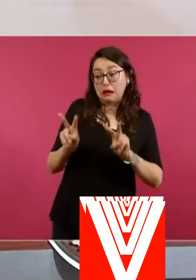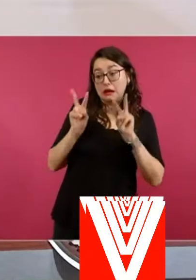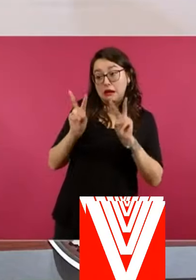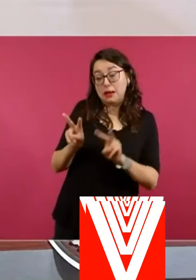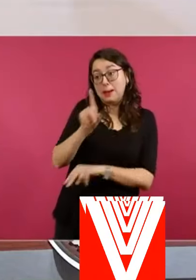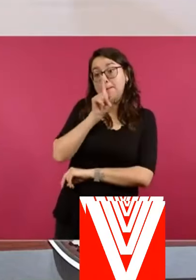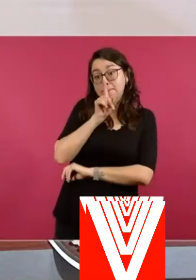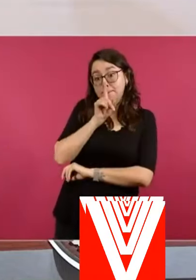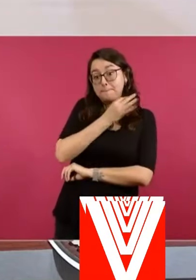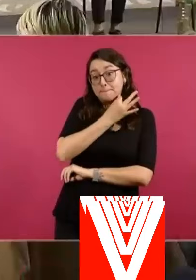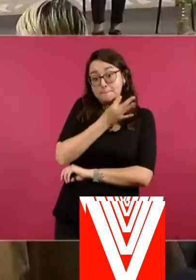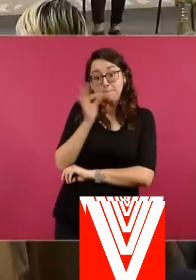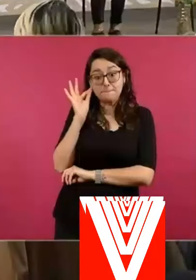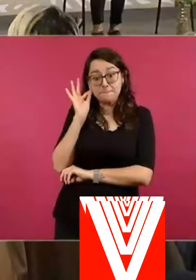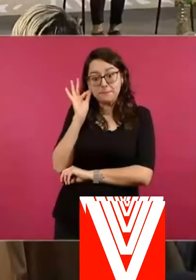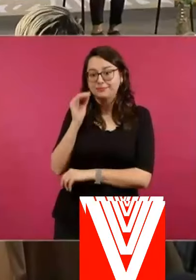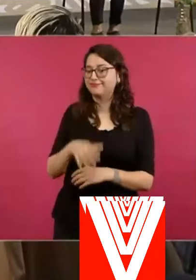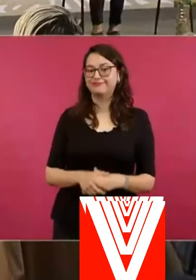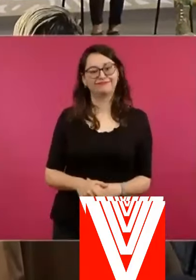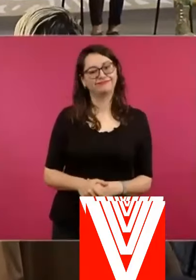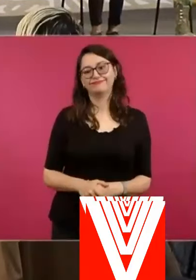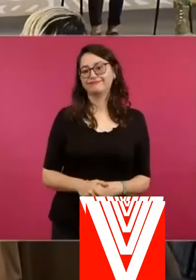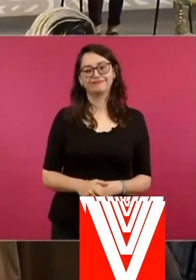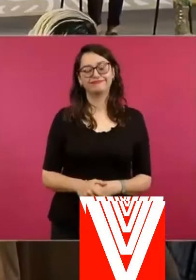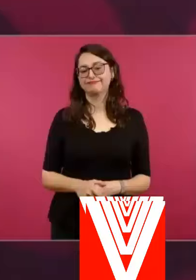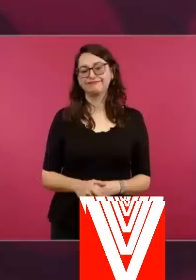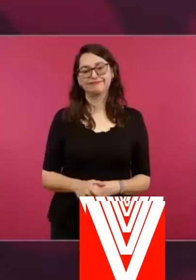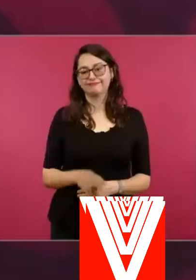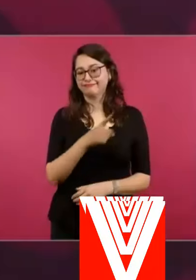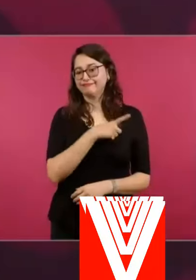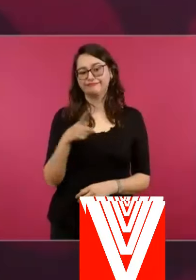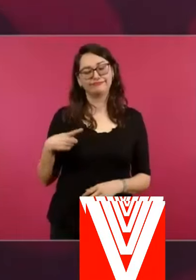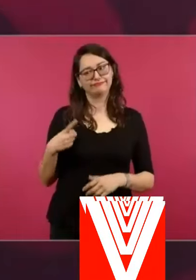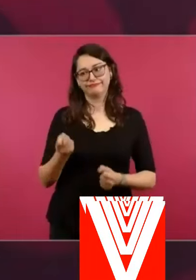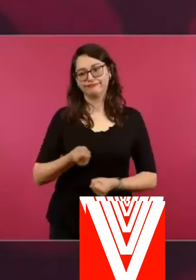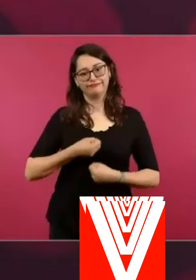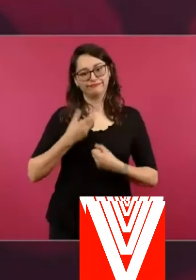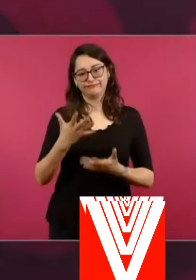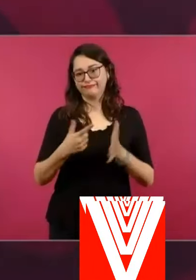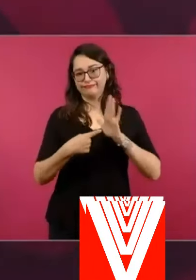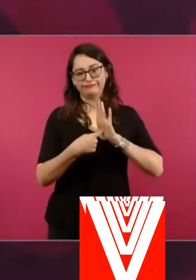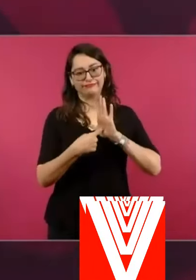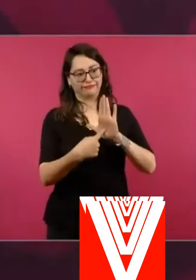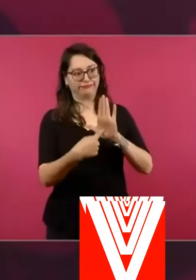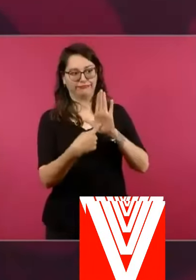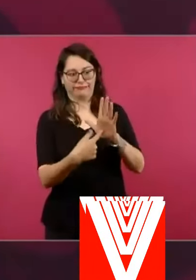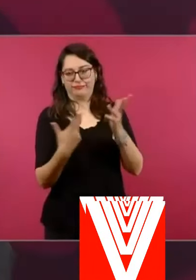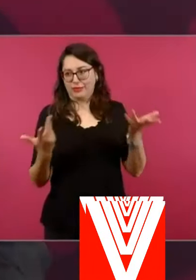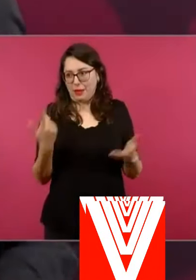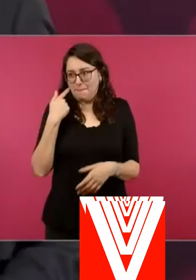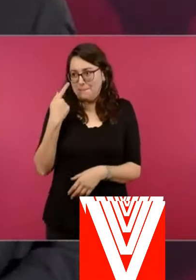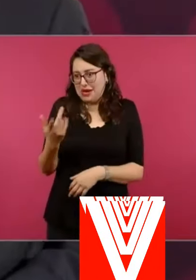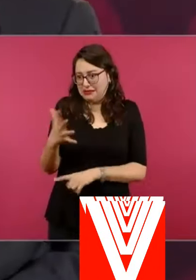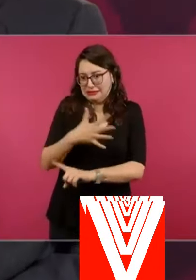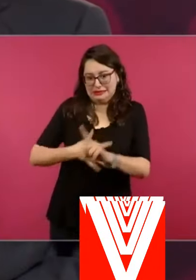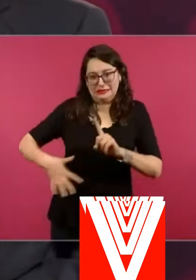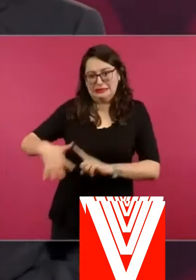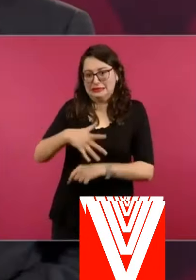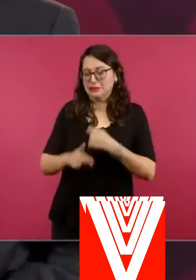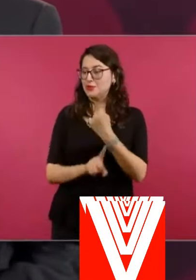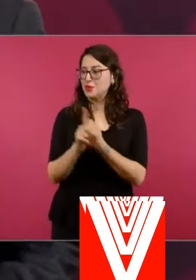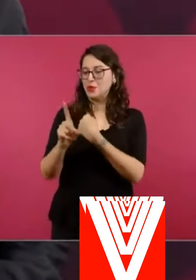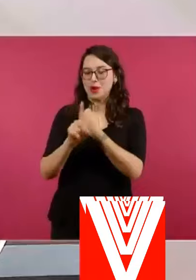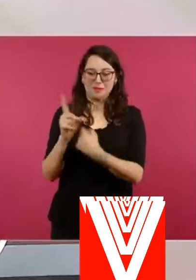porque no podemos ser capadera de nadie. máxime cuando está de por medio la vida